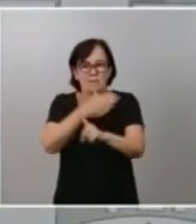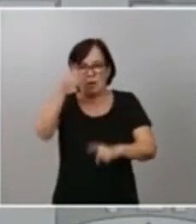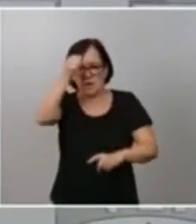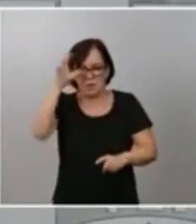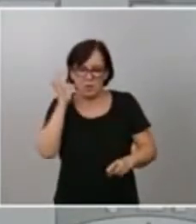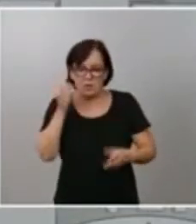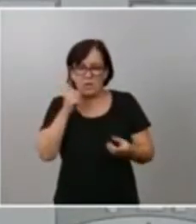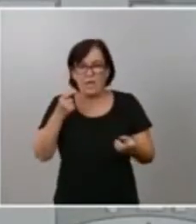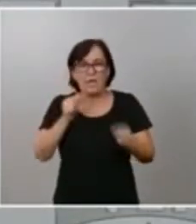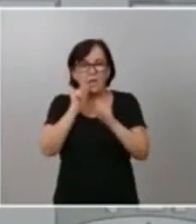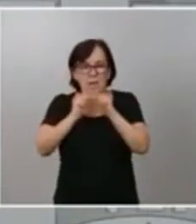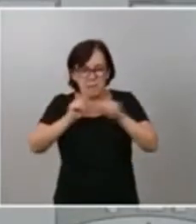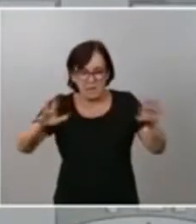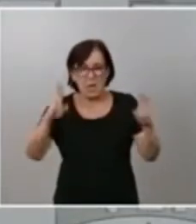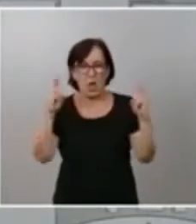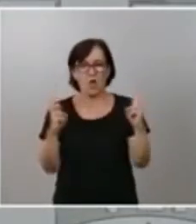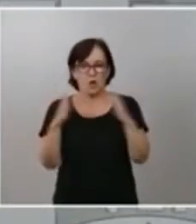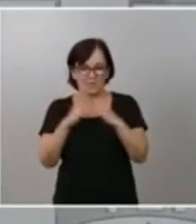y en el confinamiento